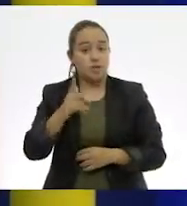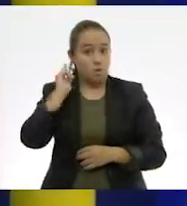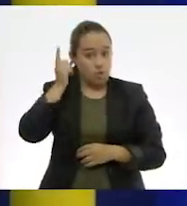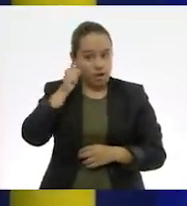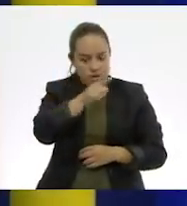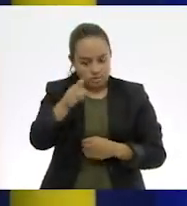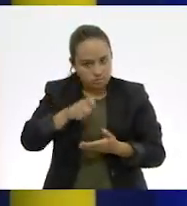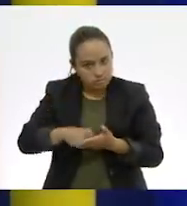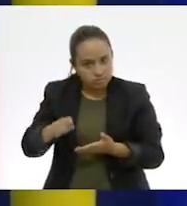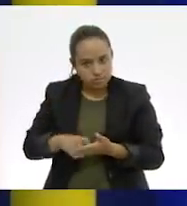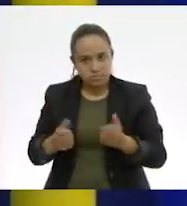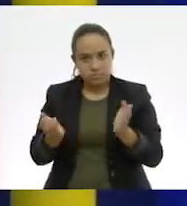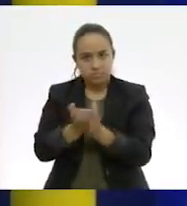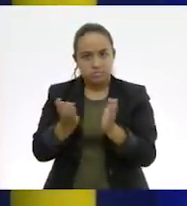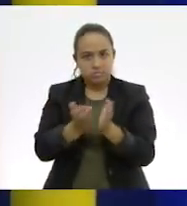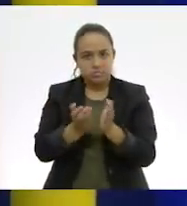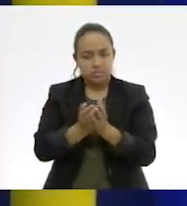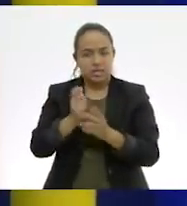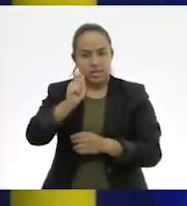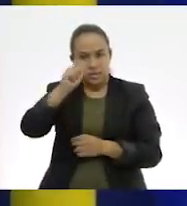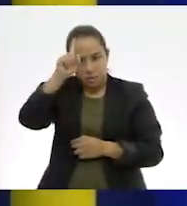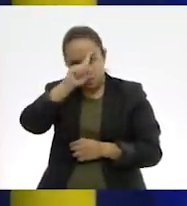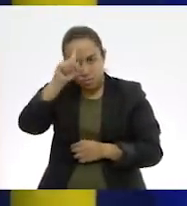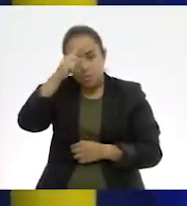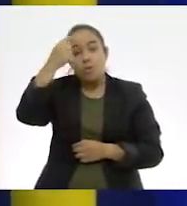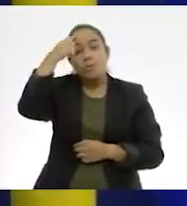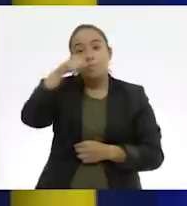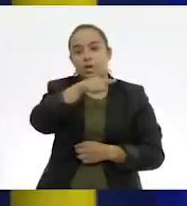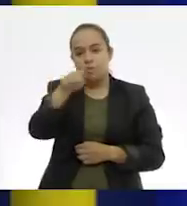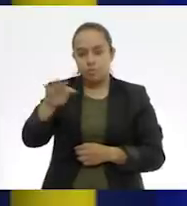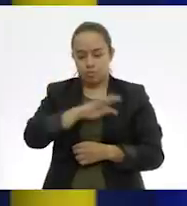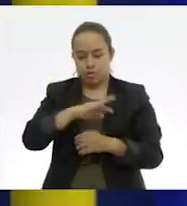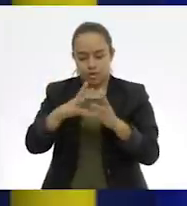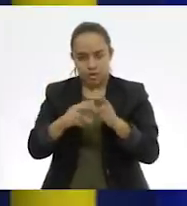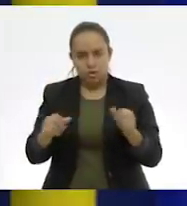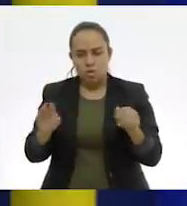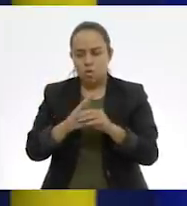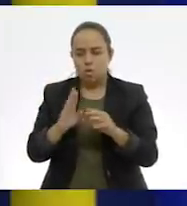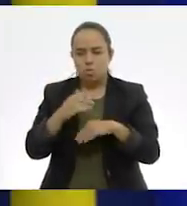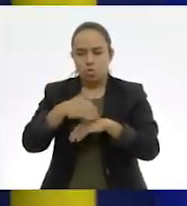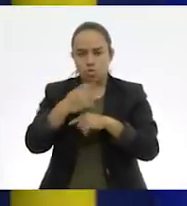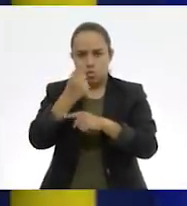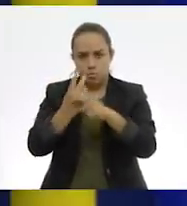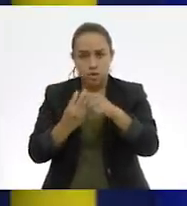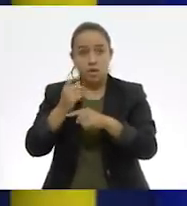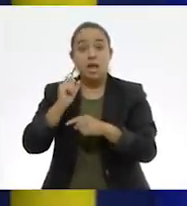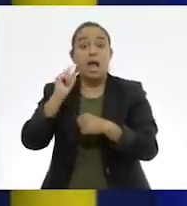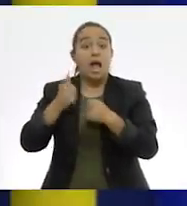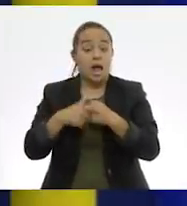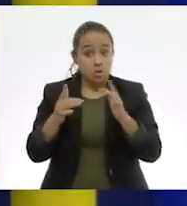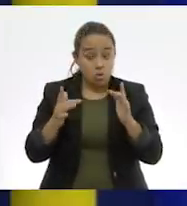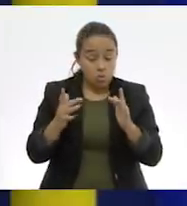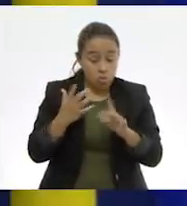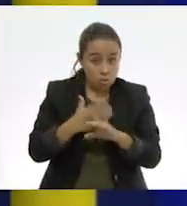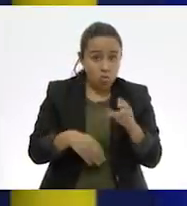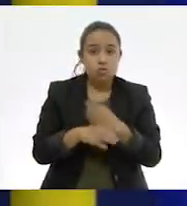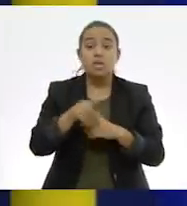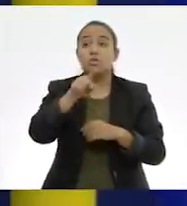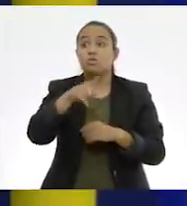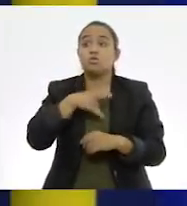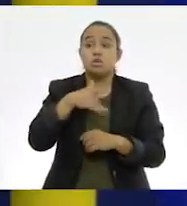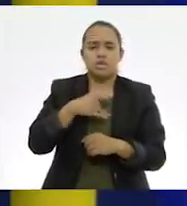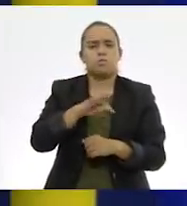anotado en su cuaderno los consejos para poder resolver estas fracciones y cualquier cosa no dejen de practicar